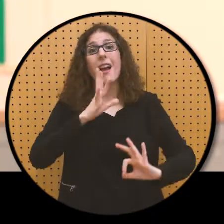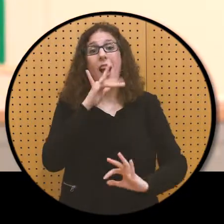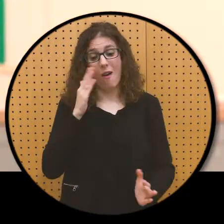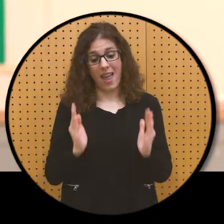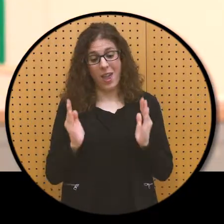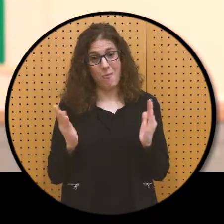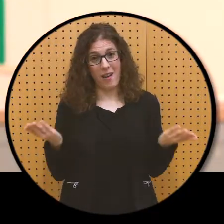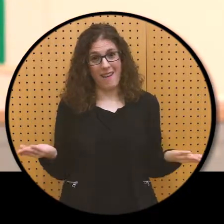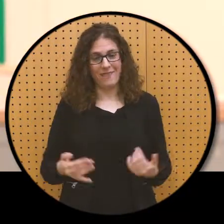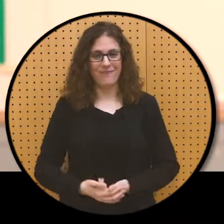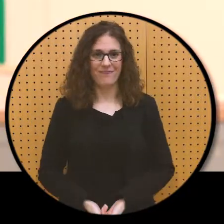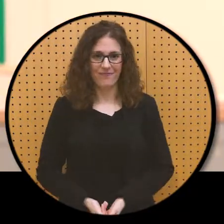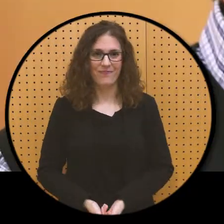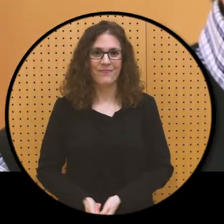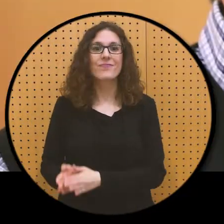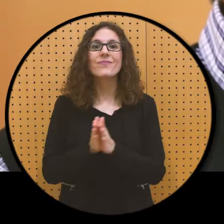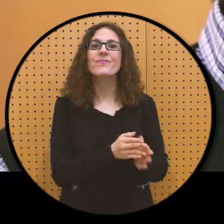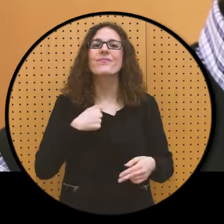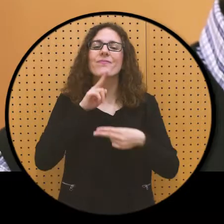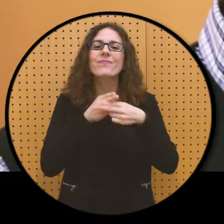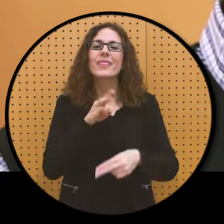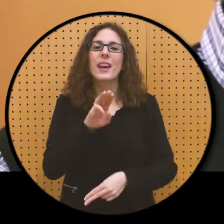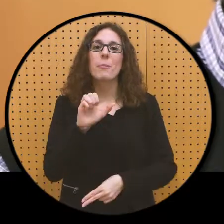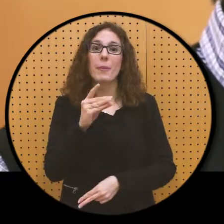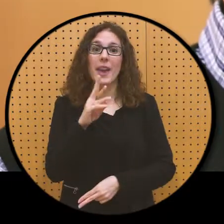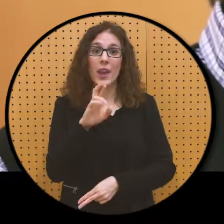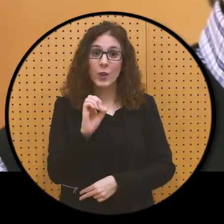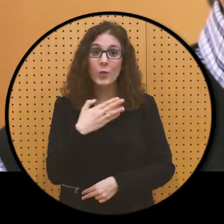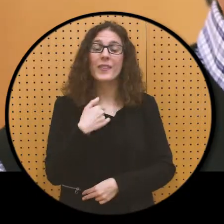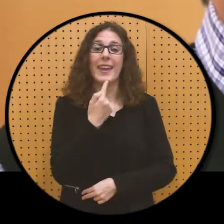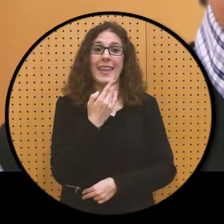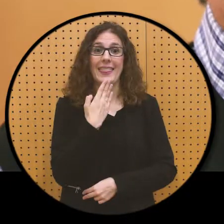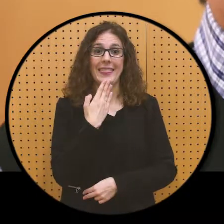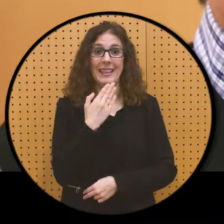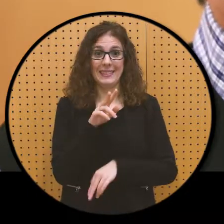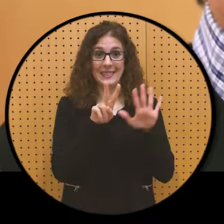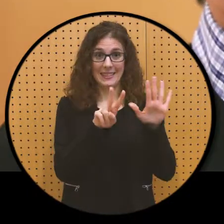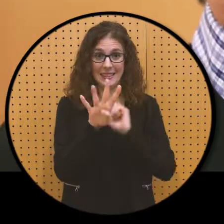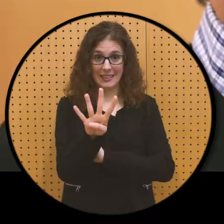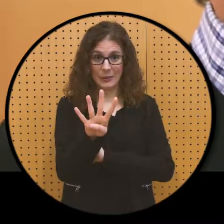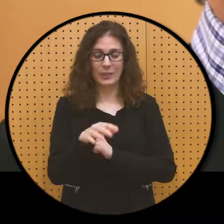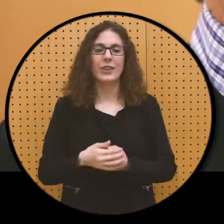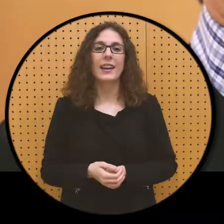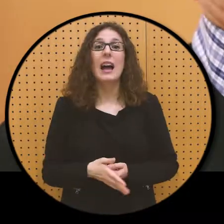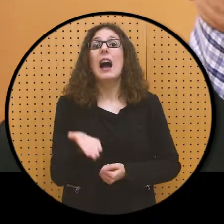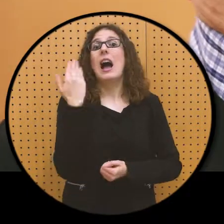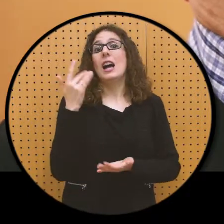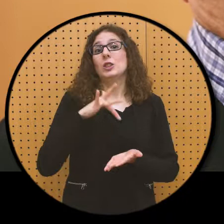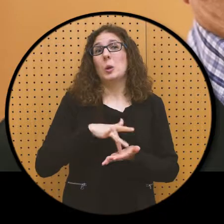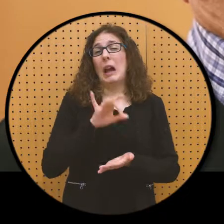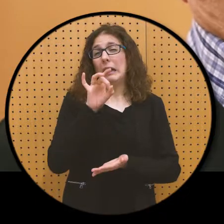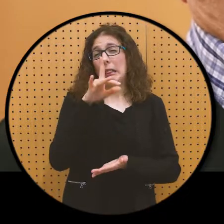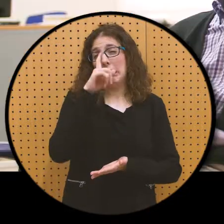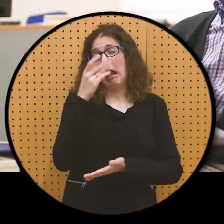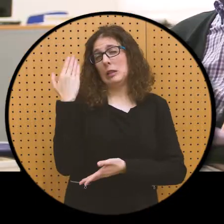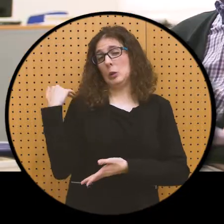atañen en esta época de nuestra vida. Me llamo Pedro, tengo 74 años y cuando me jubilé